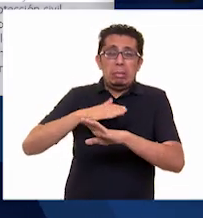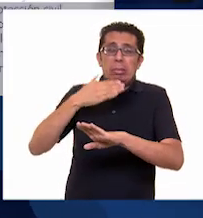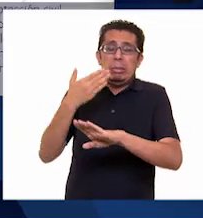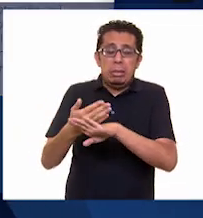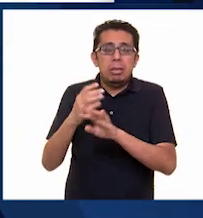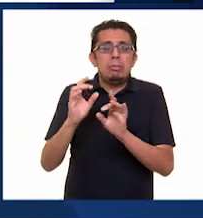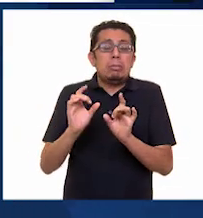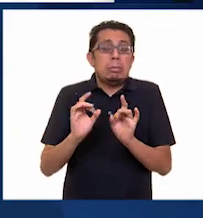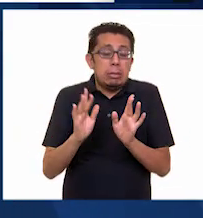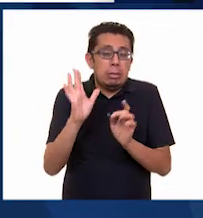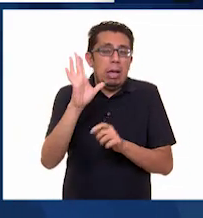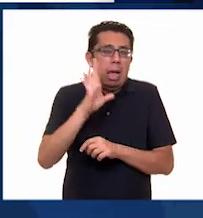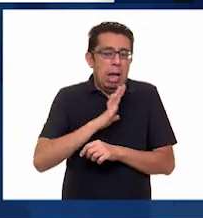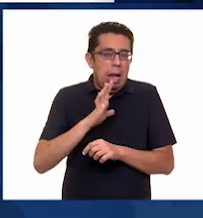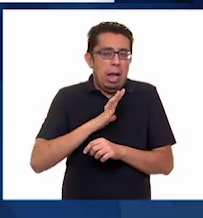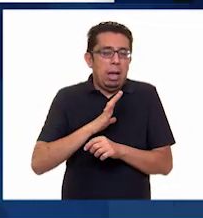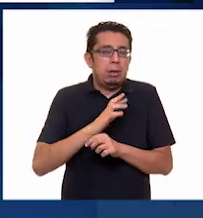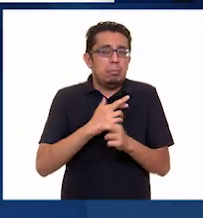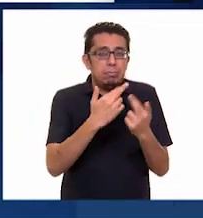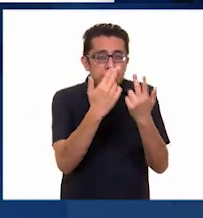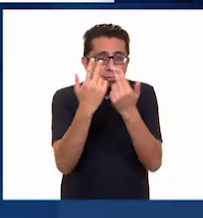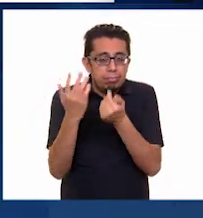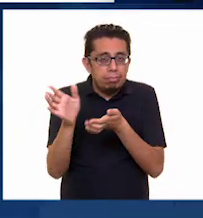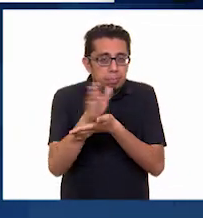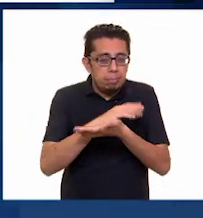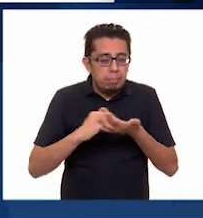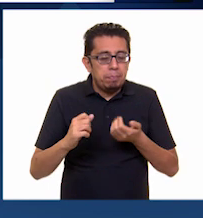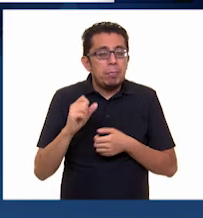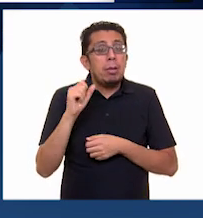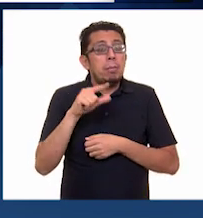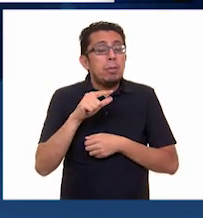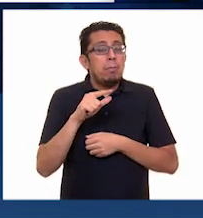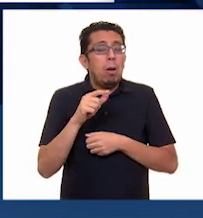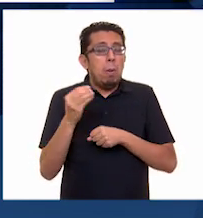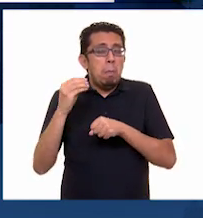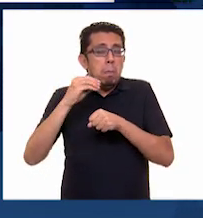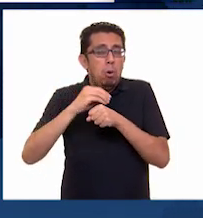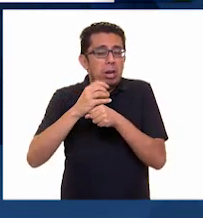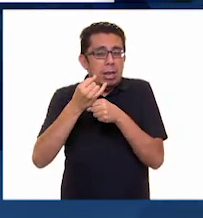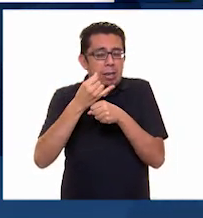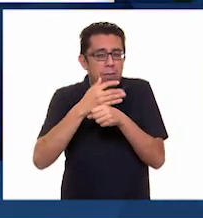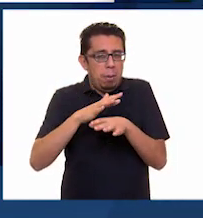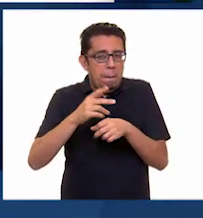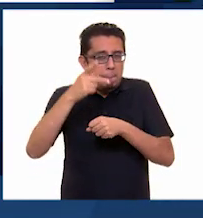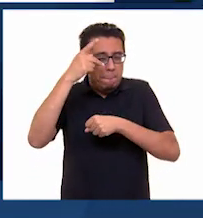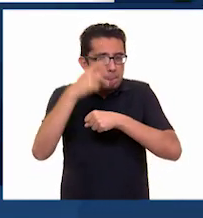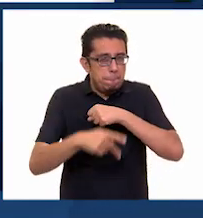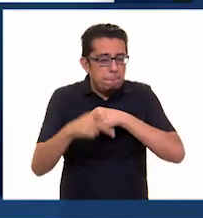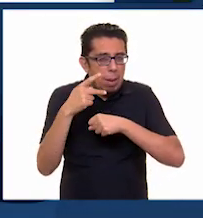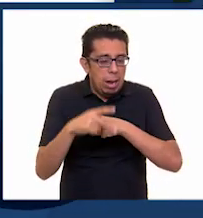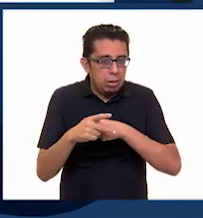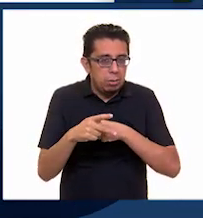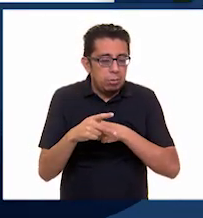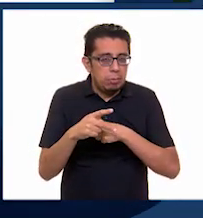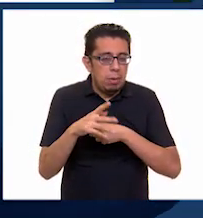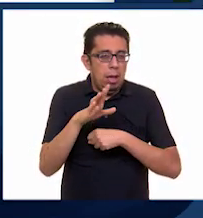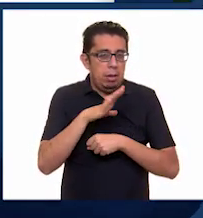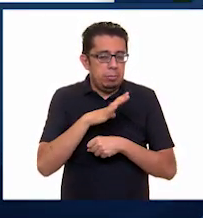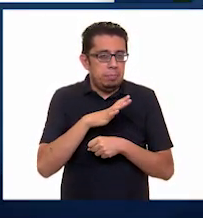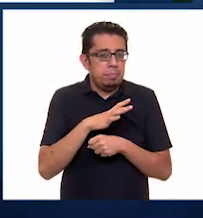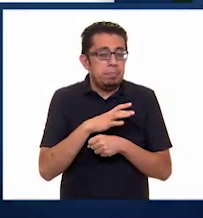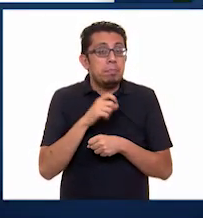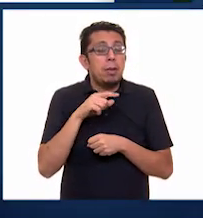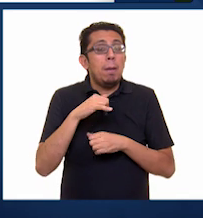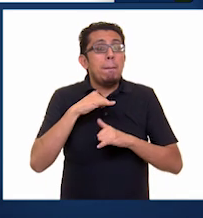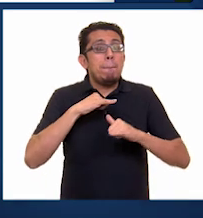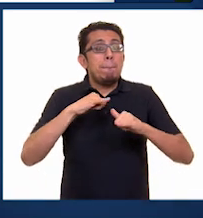Además de la información sobre los peligros a los que se encuentra expuesta una población, los